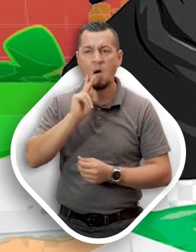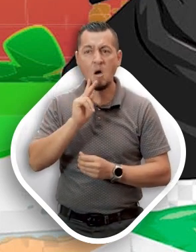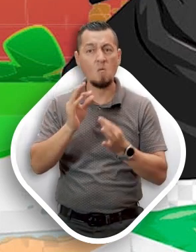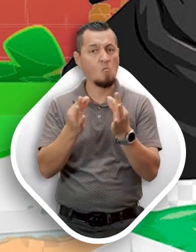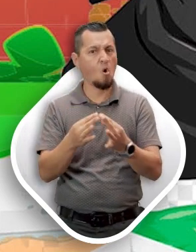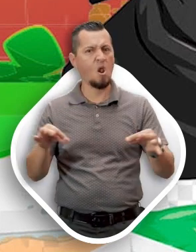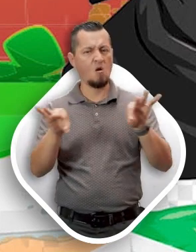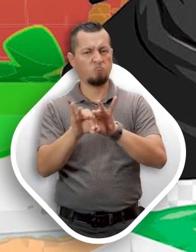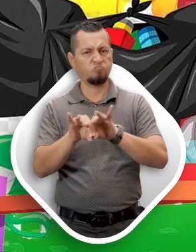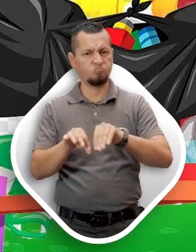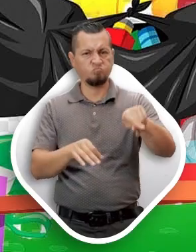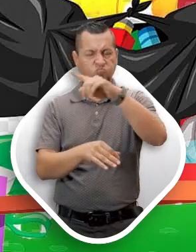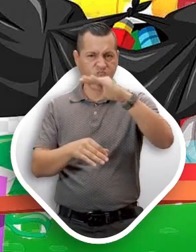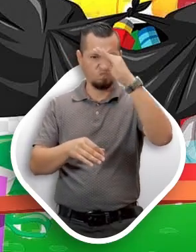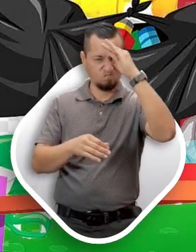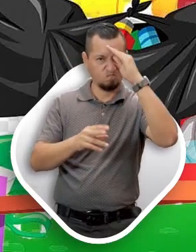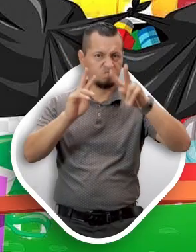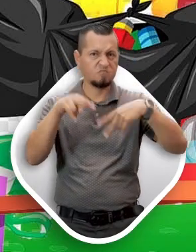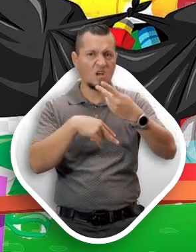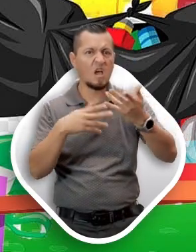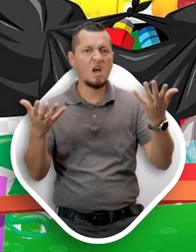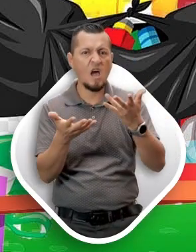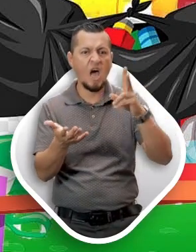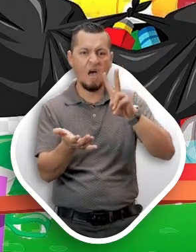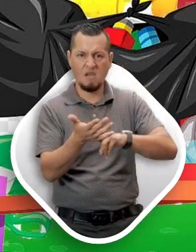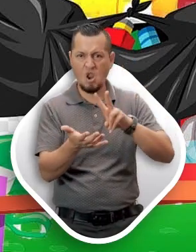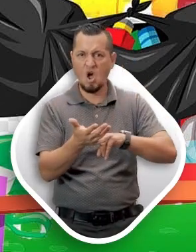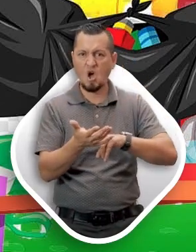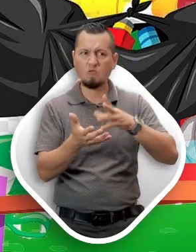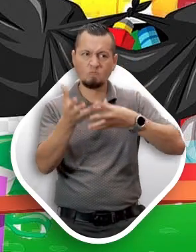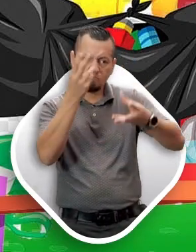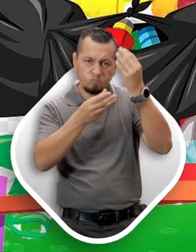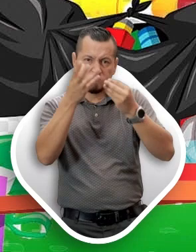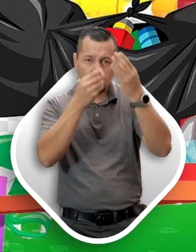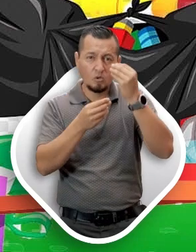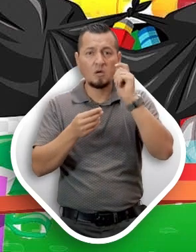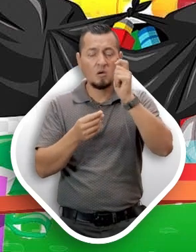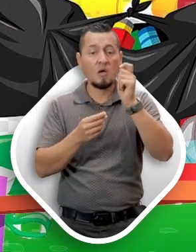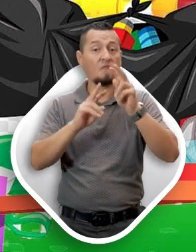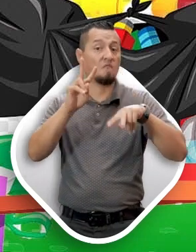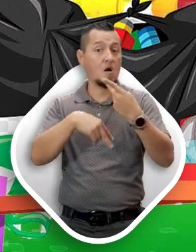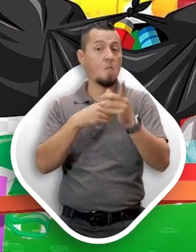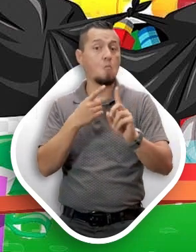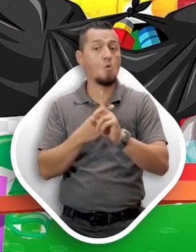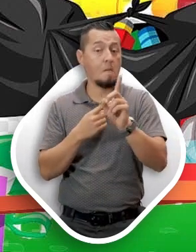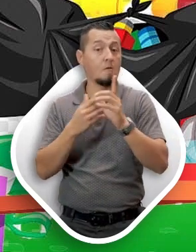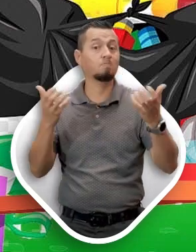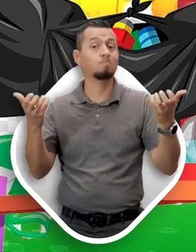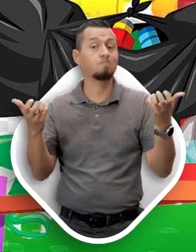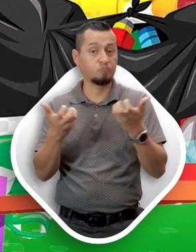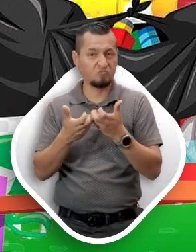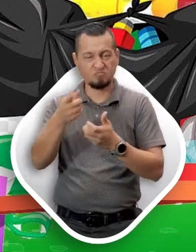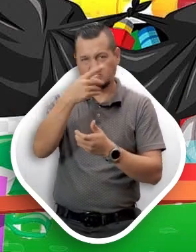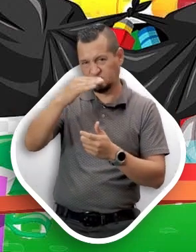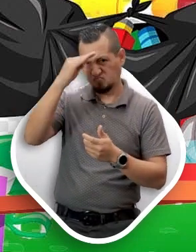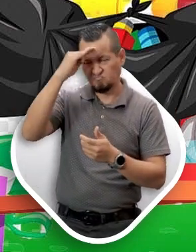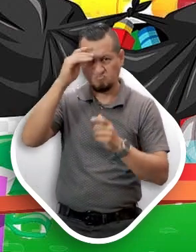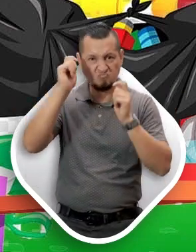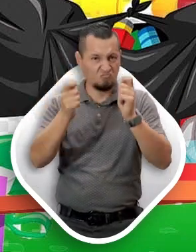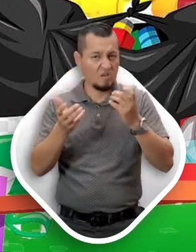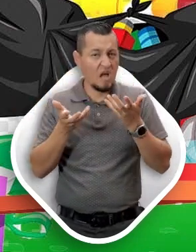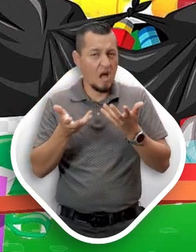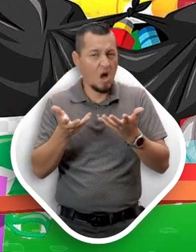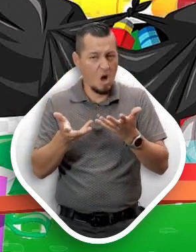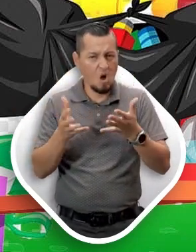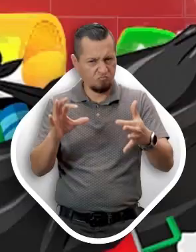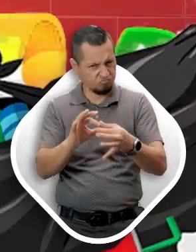muy importante. Debemos usar todos los valores que hemos aprendido para resolver este problema e inspirar a los demás